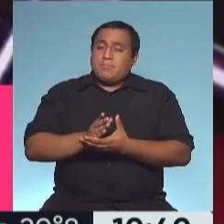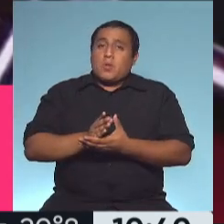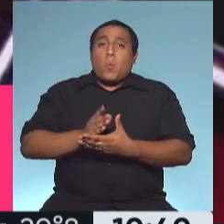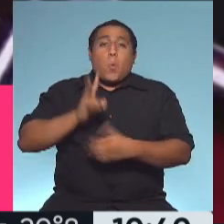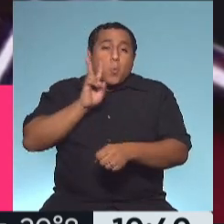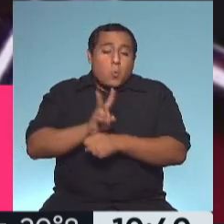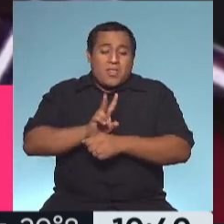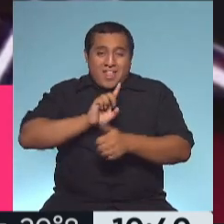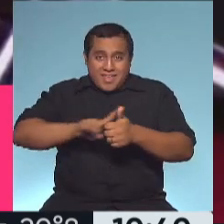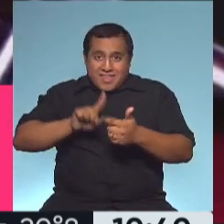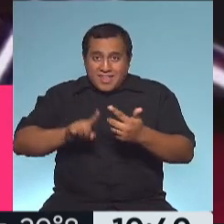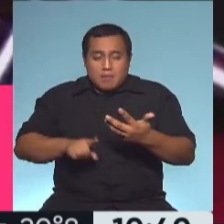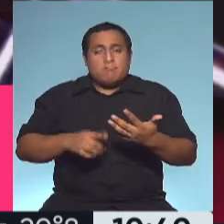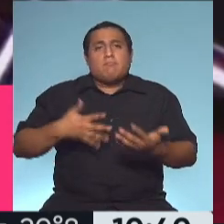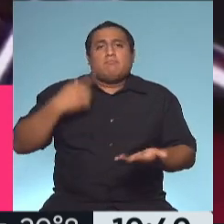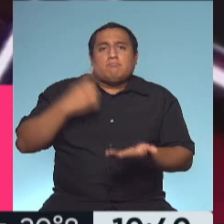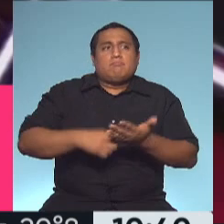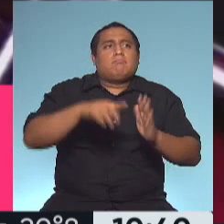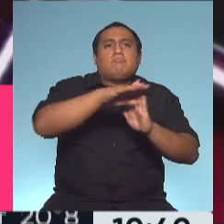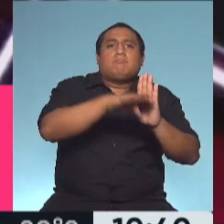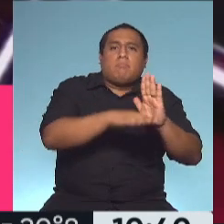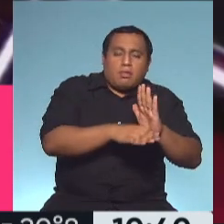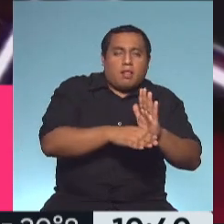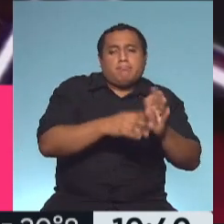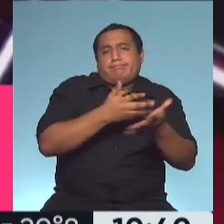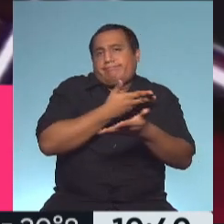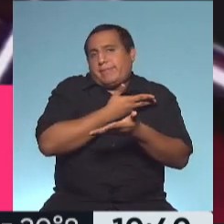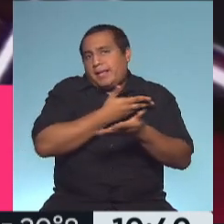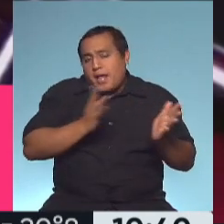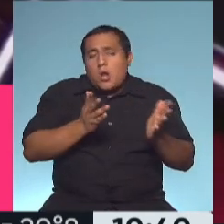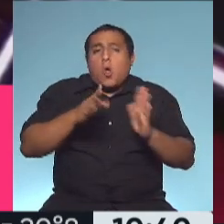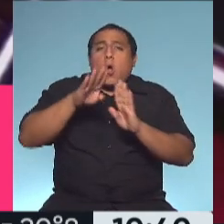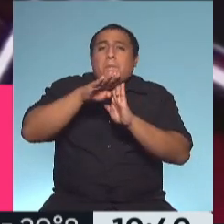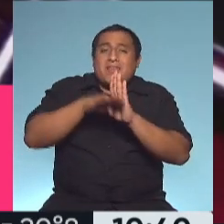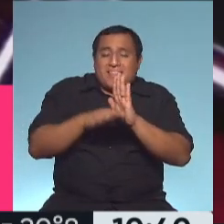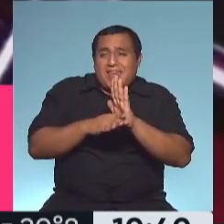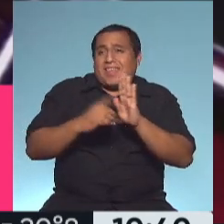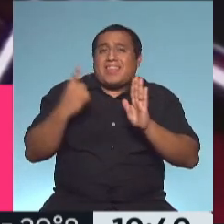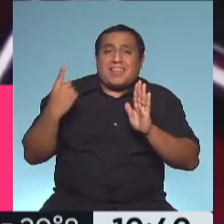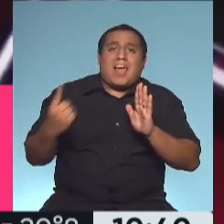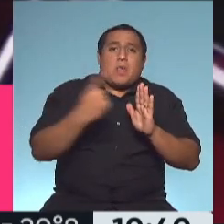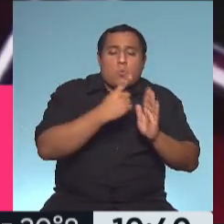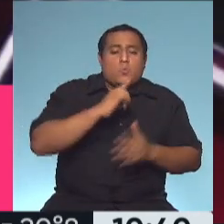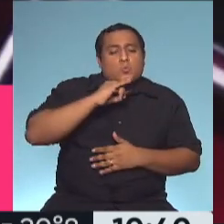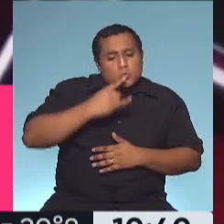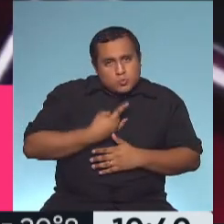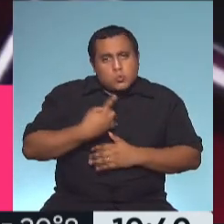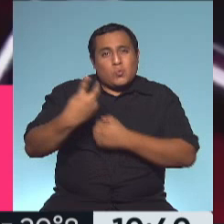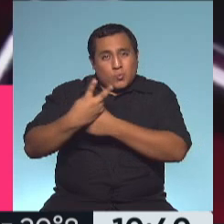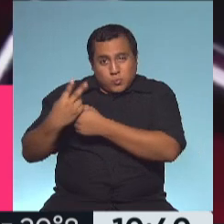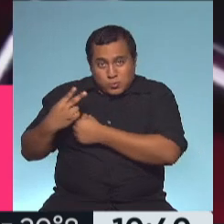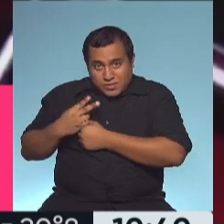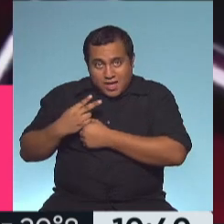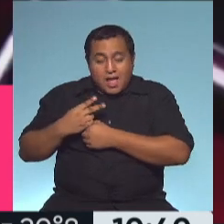cuidados, tanto las medidas generales como las medidas individuales que tomamos cada uno de nosotros,